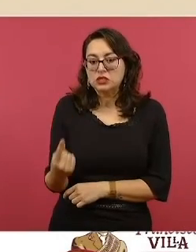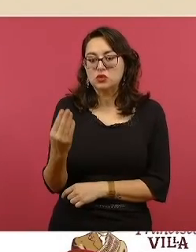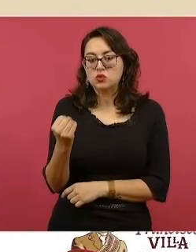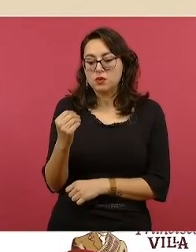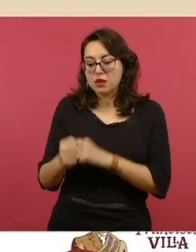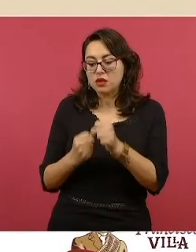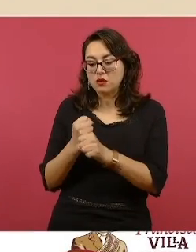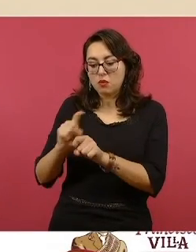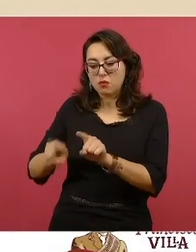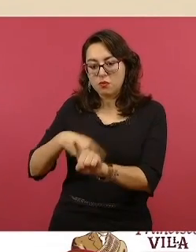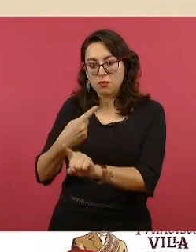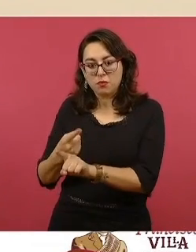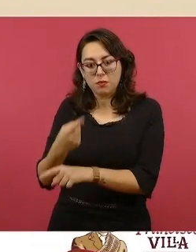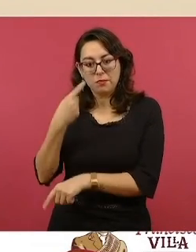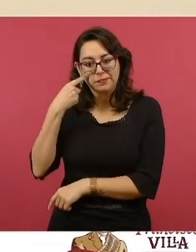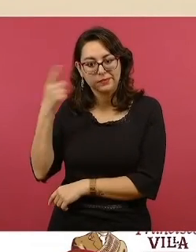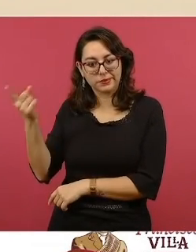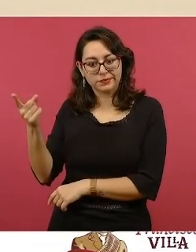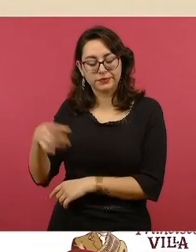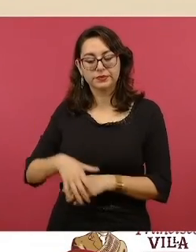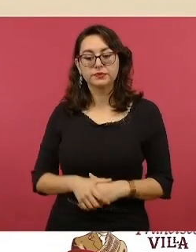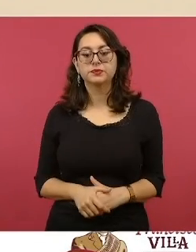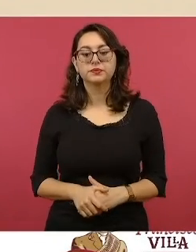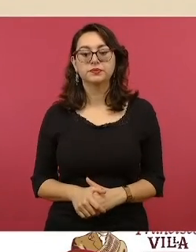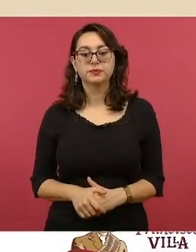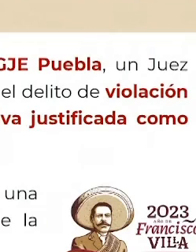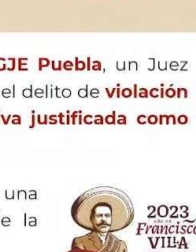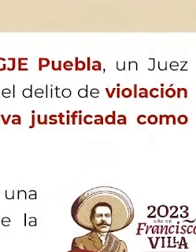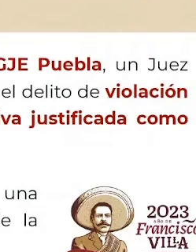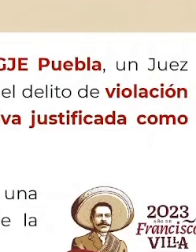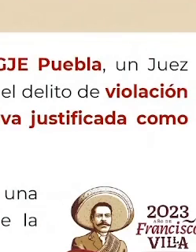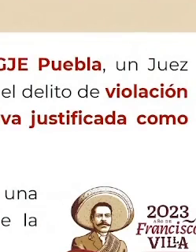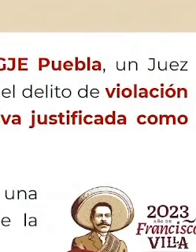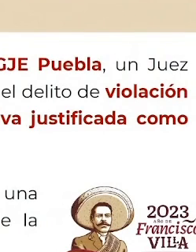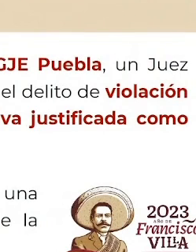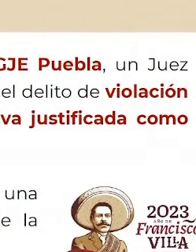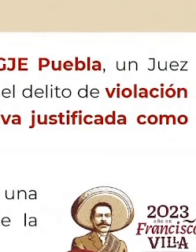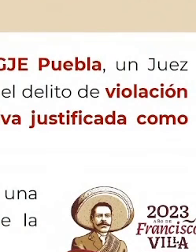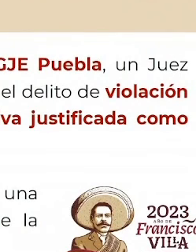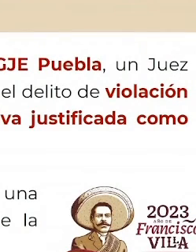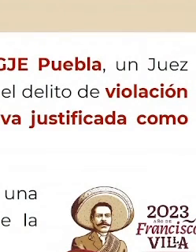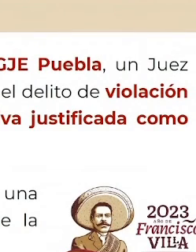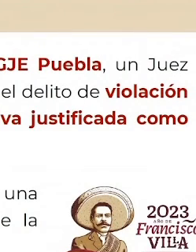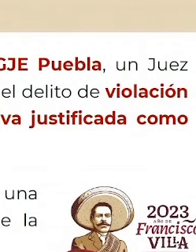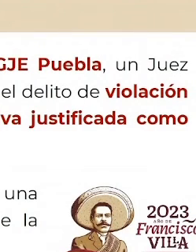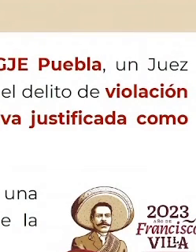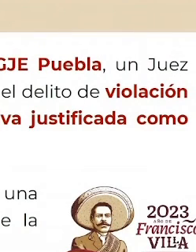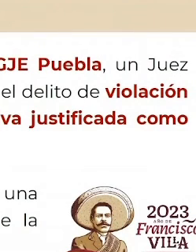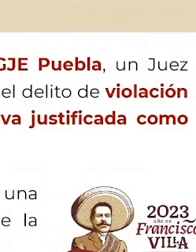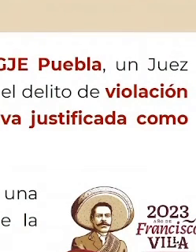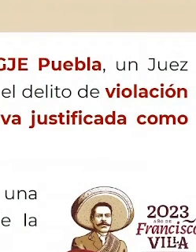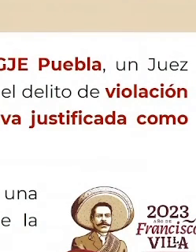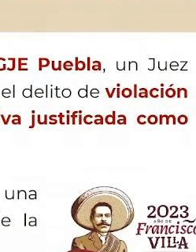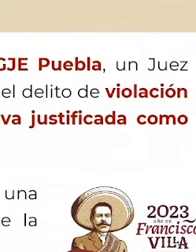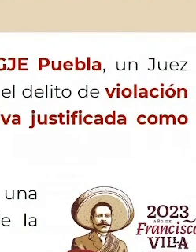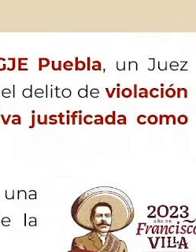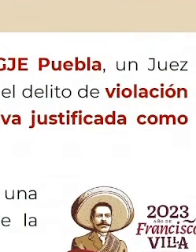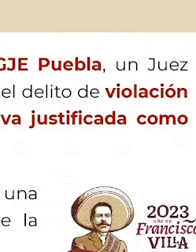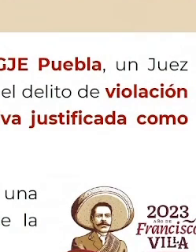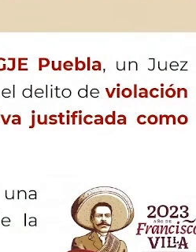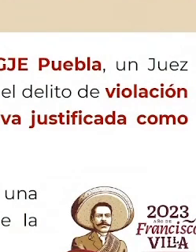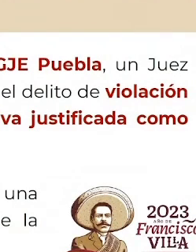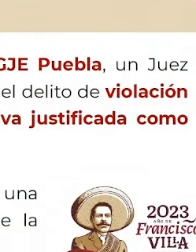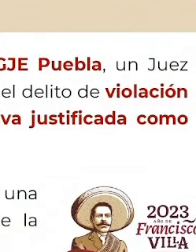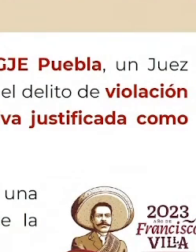de su pareja sentimental, a quien acusó de hacer lo mismo a su hermana si comentaba lo ocurrido a su mamá.